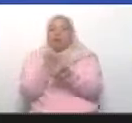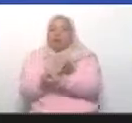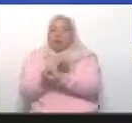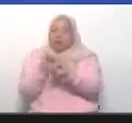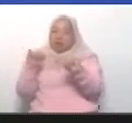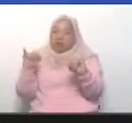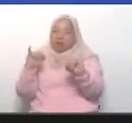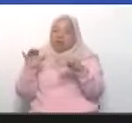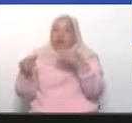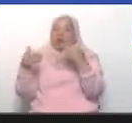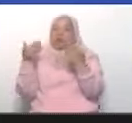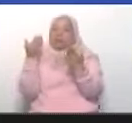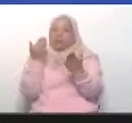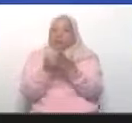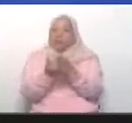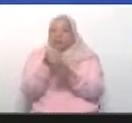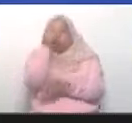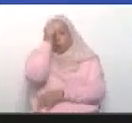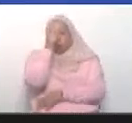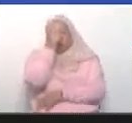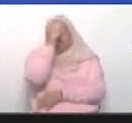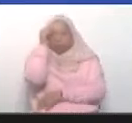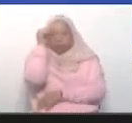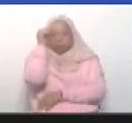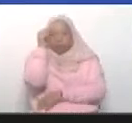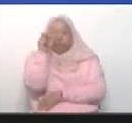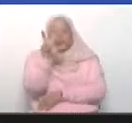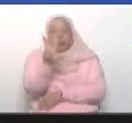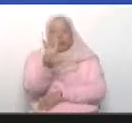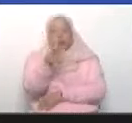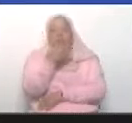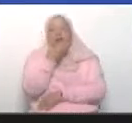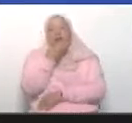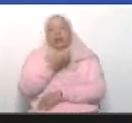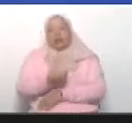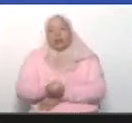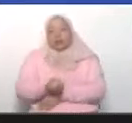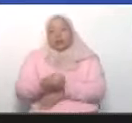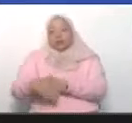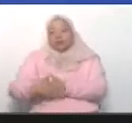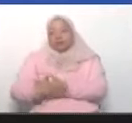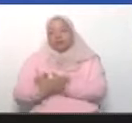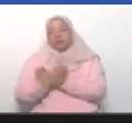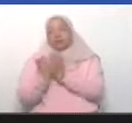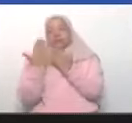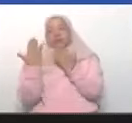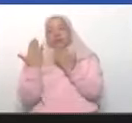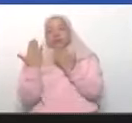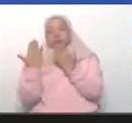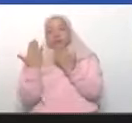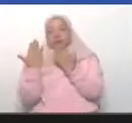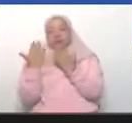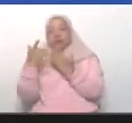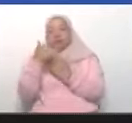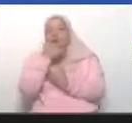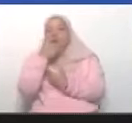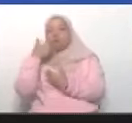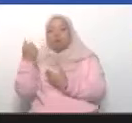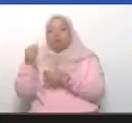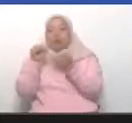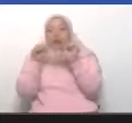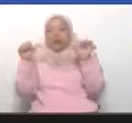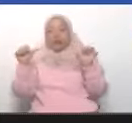para ir el domingo, 3 de diciembre, desde muy temprano, con el mejor